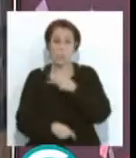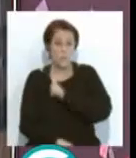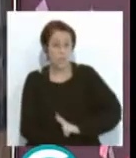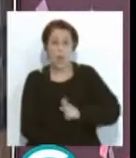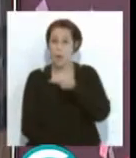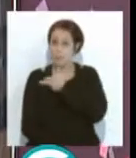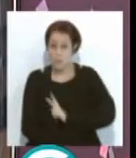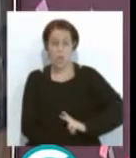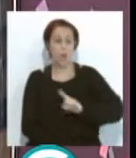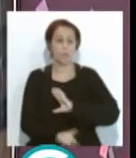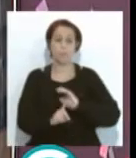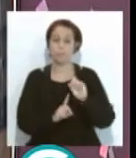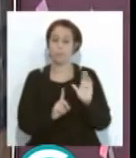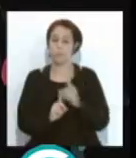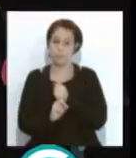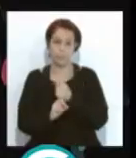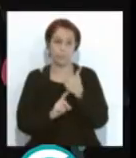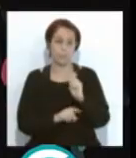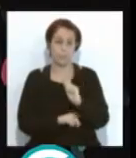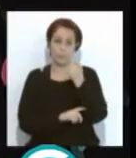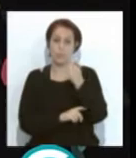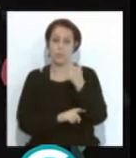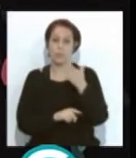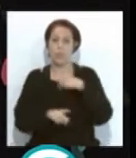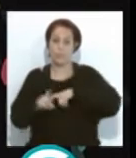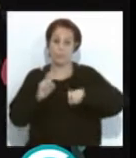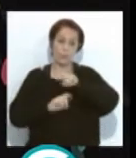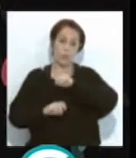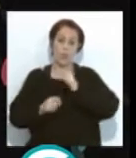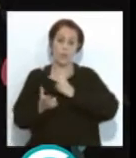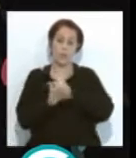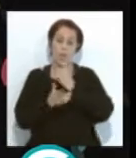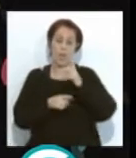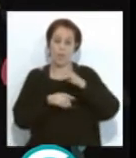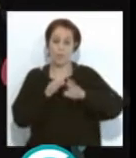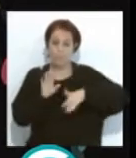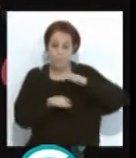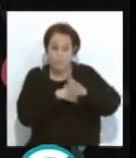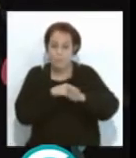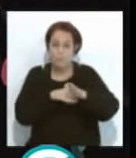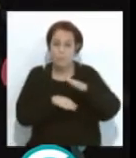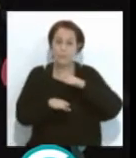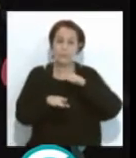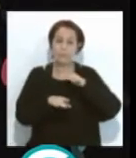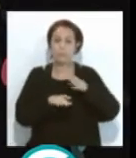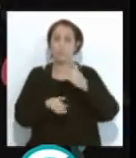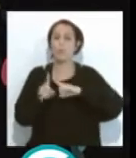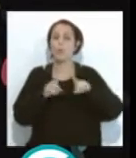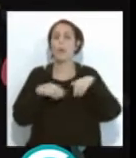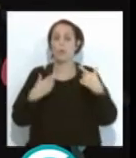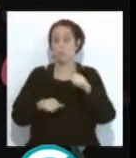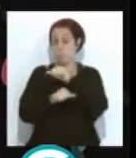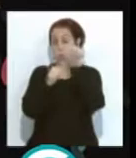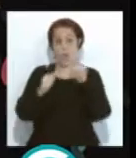se acierta, que se vuelven los pasos hacia atrás, se dan otros hacia adelante, pero el problema es el modelo